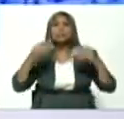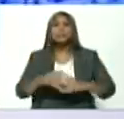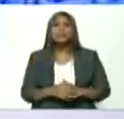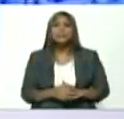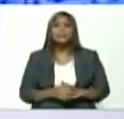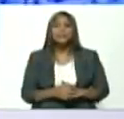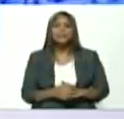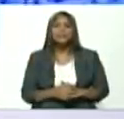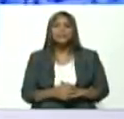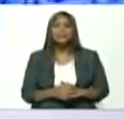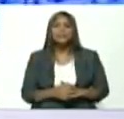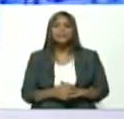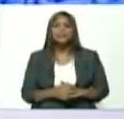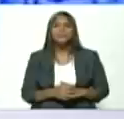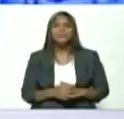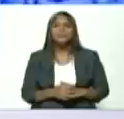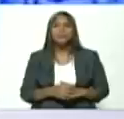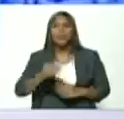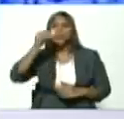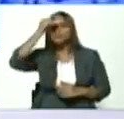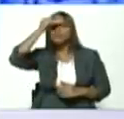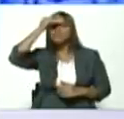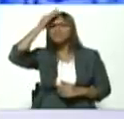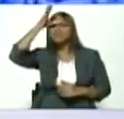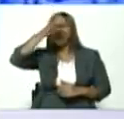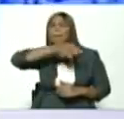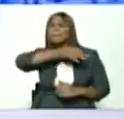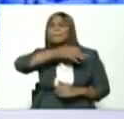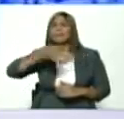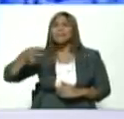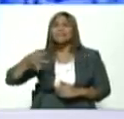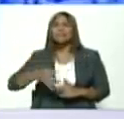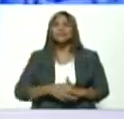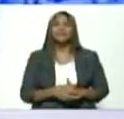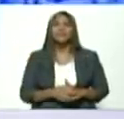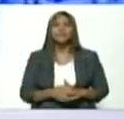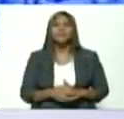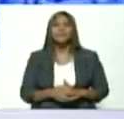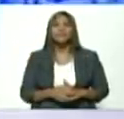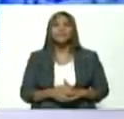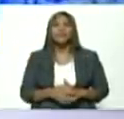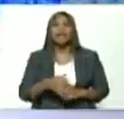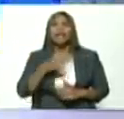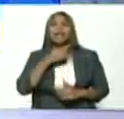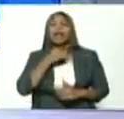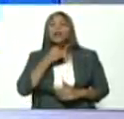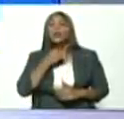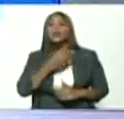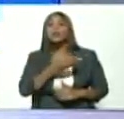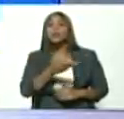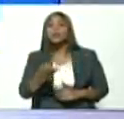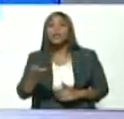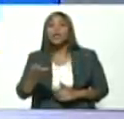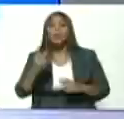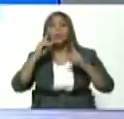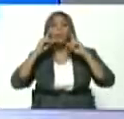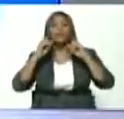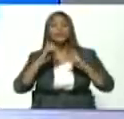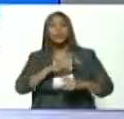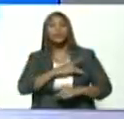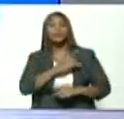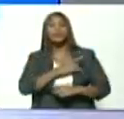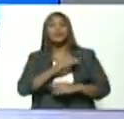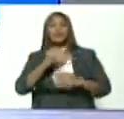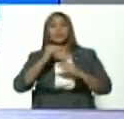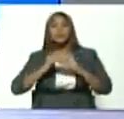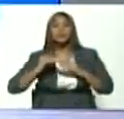del más alto nivel de excelencia Piñate como le gusta decir a ustedes los catedráticos el más alto